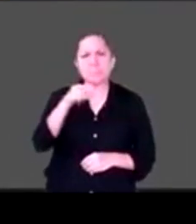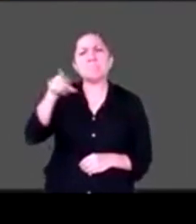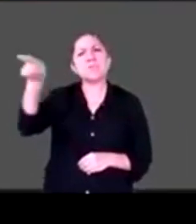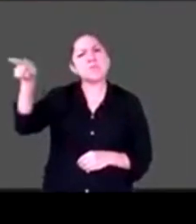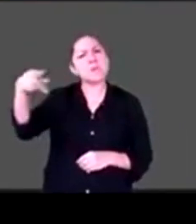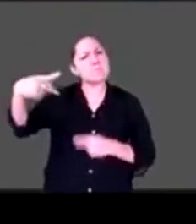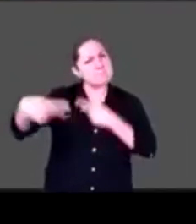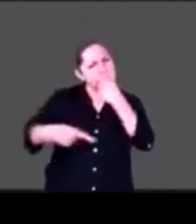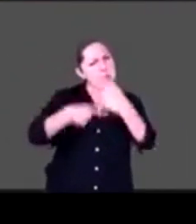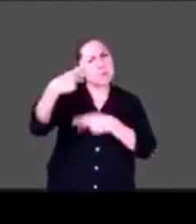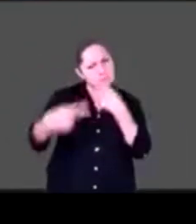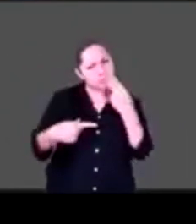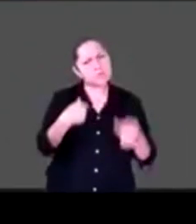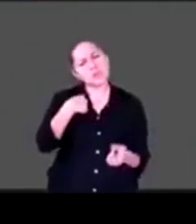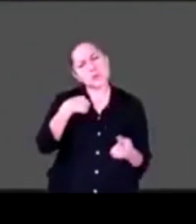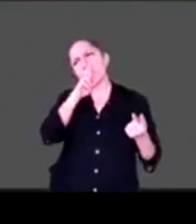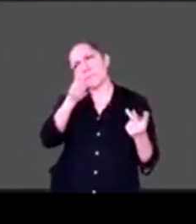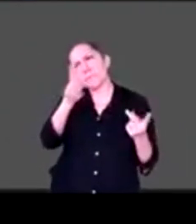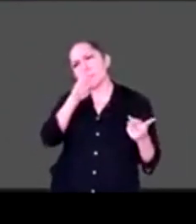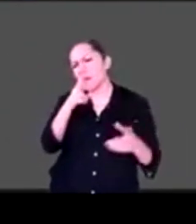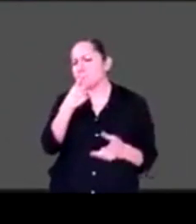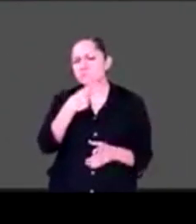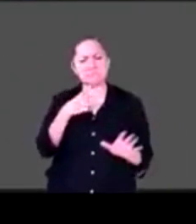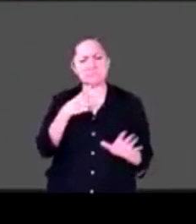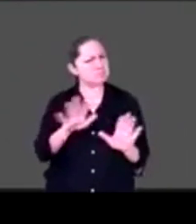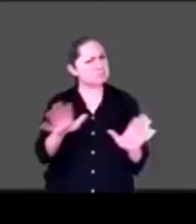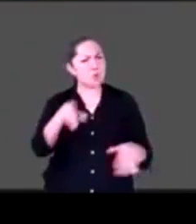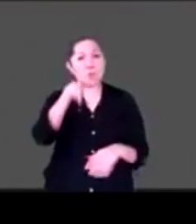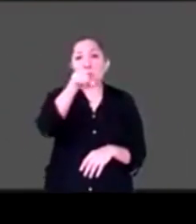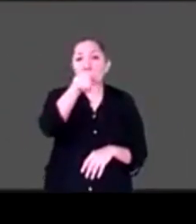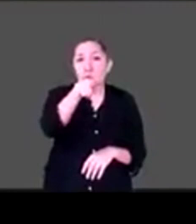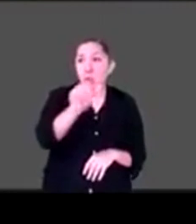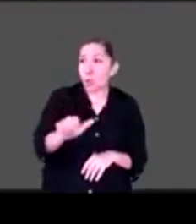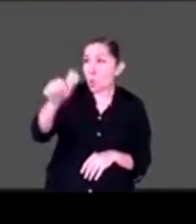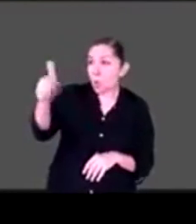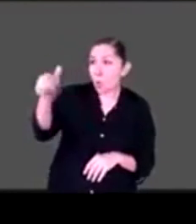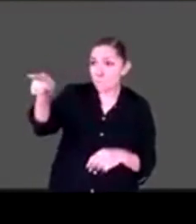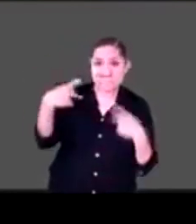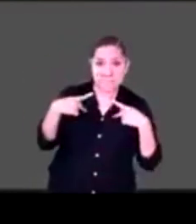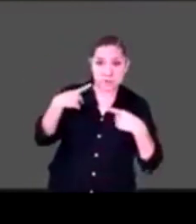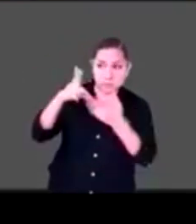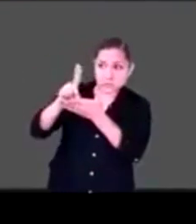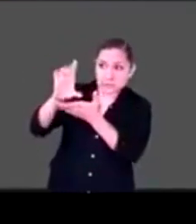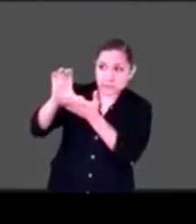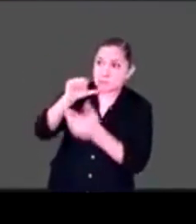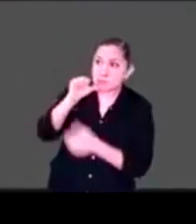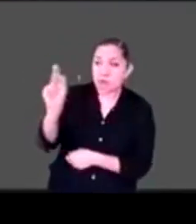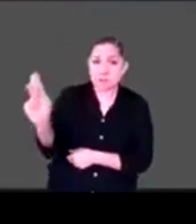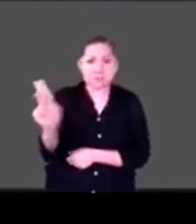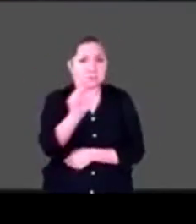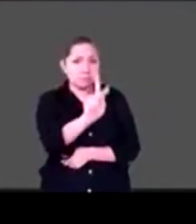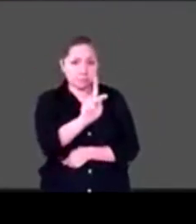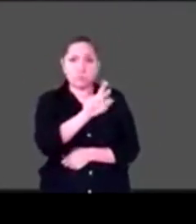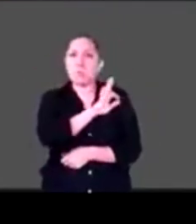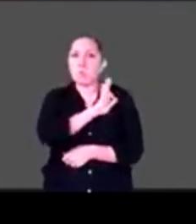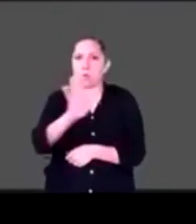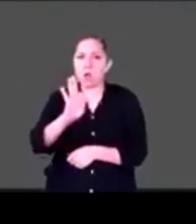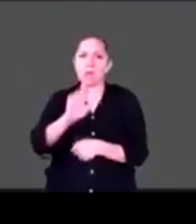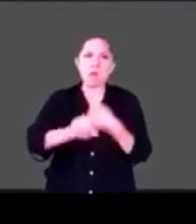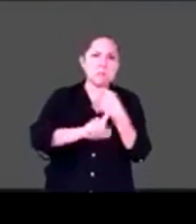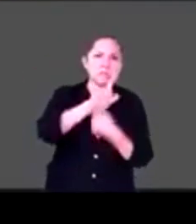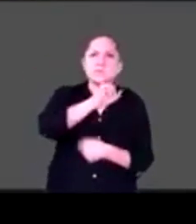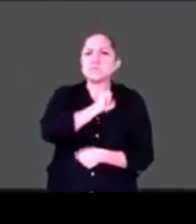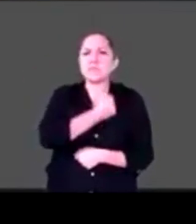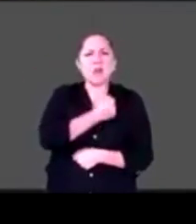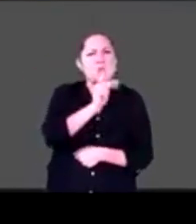dijo, no, pues mira, la verdad es que tú tienes el mismo riesgo que una persona sin una discapacidad por el estado de salud en que estás y por qué te cuidas.